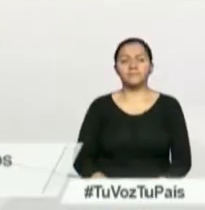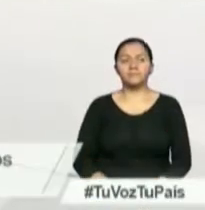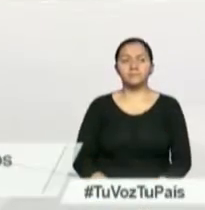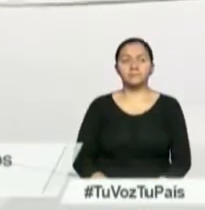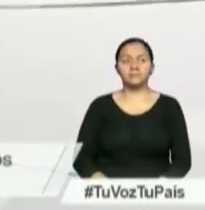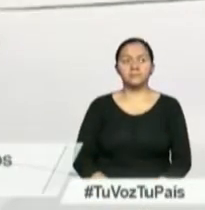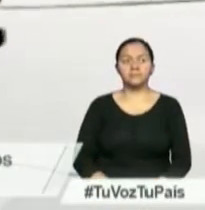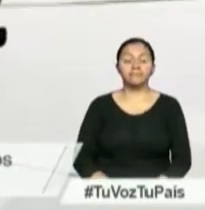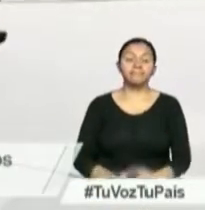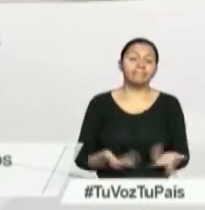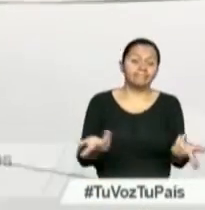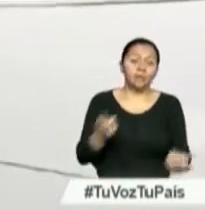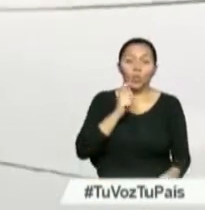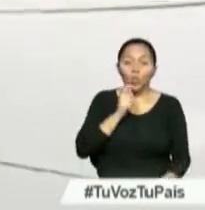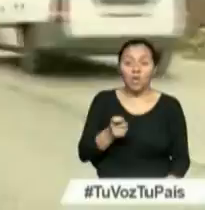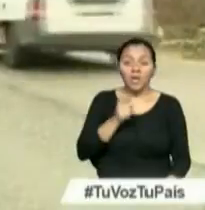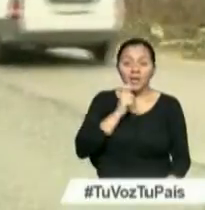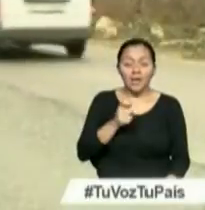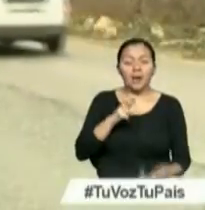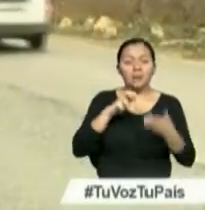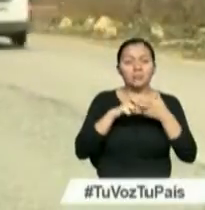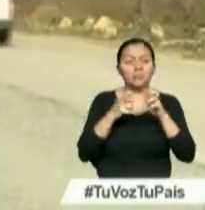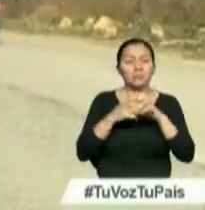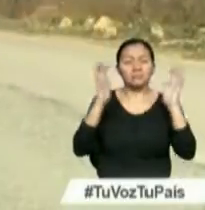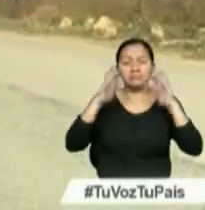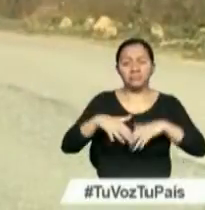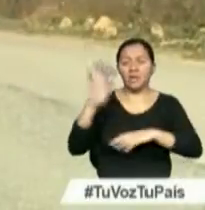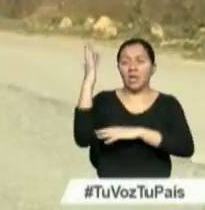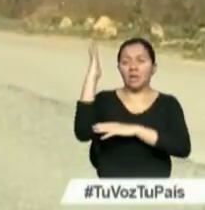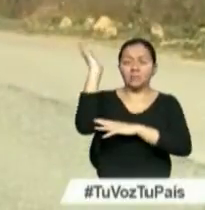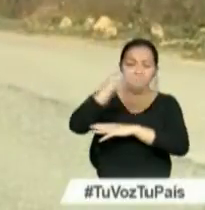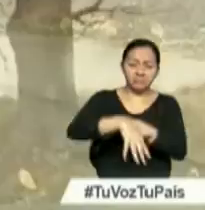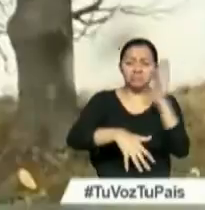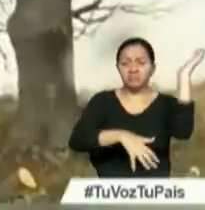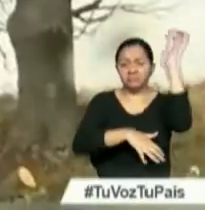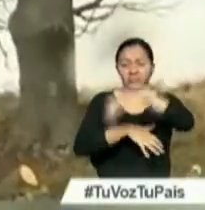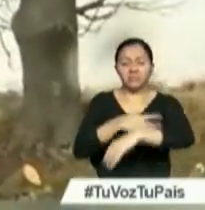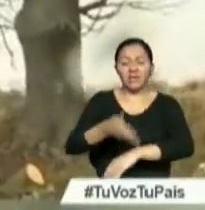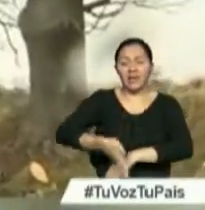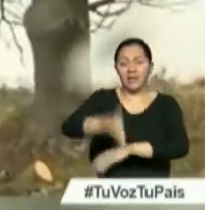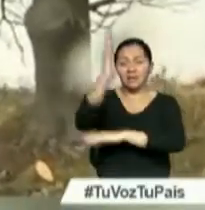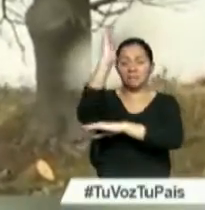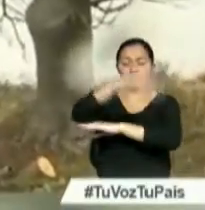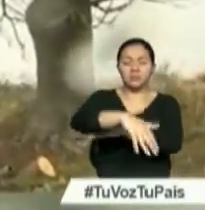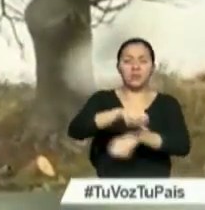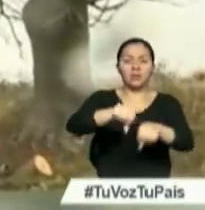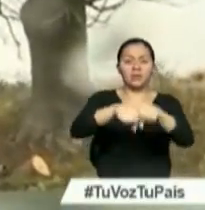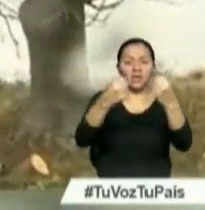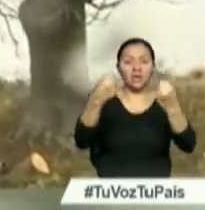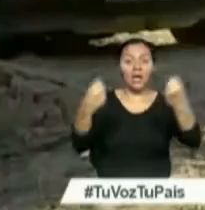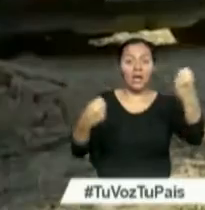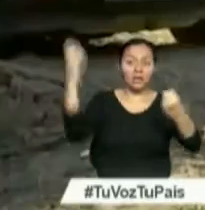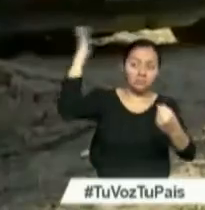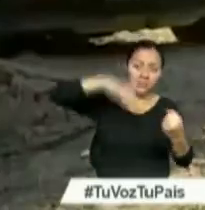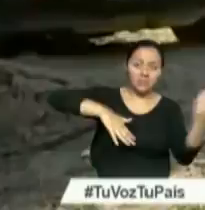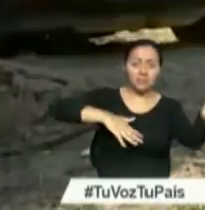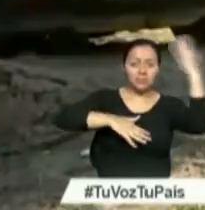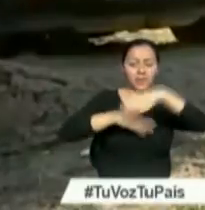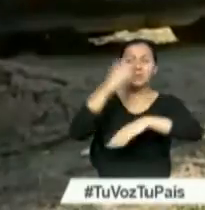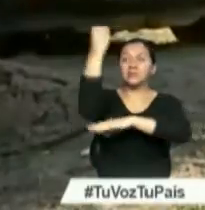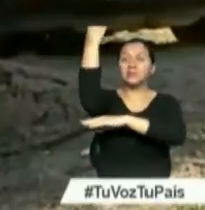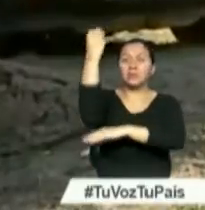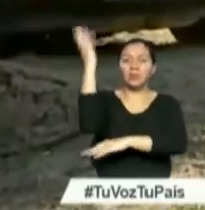En Hungría, las fuertes tormentas han derribado árboles en diferentes carreteras en todo el país, causando daños en coches y semáforos.